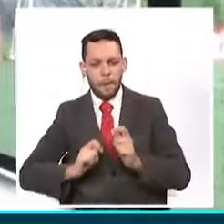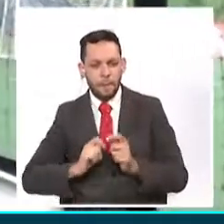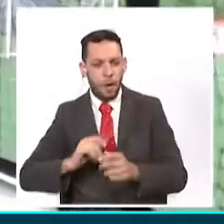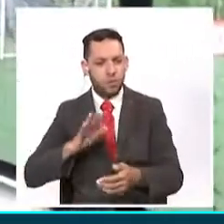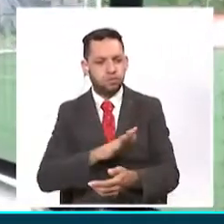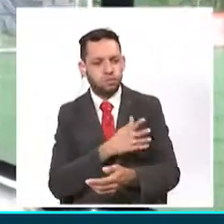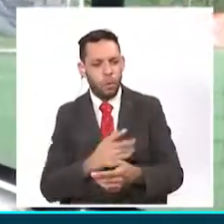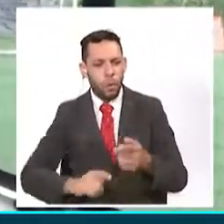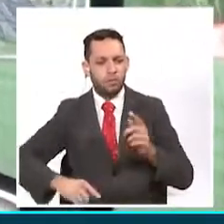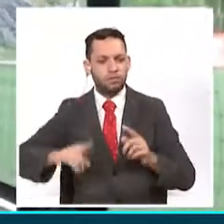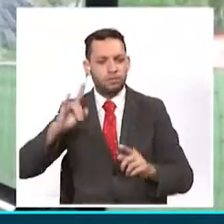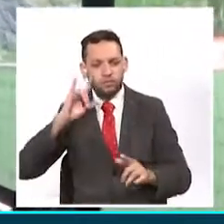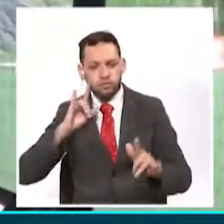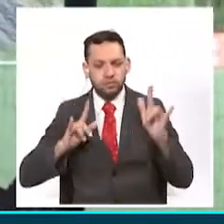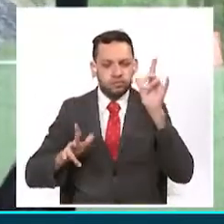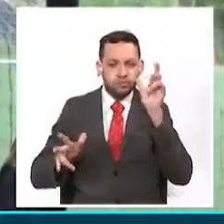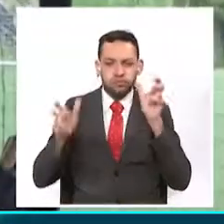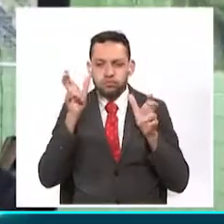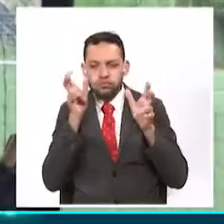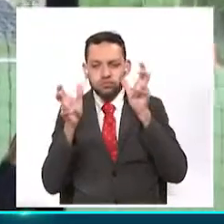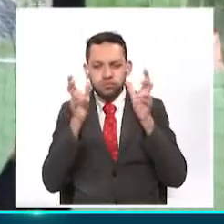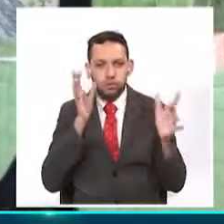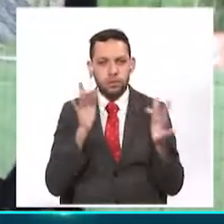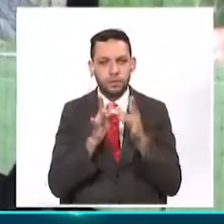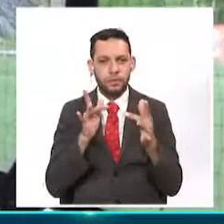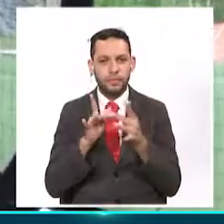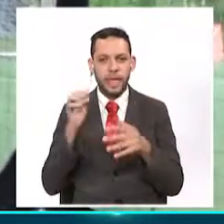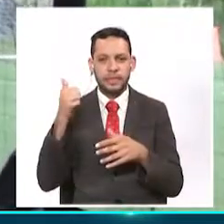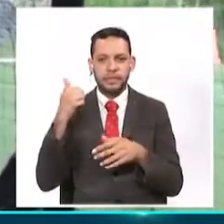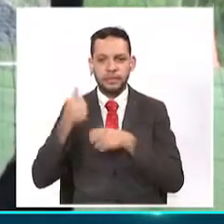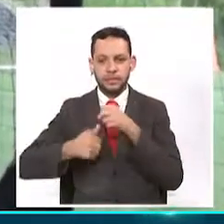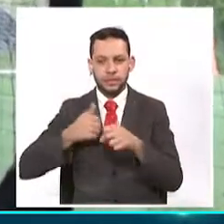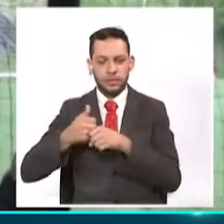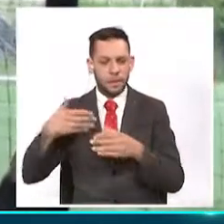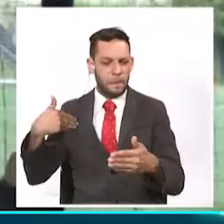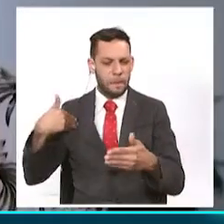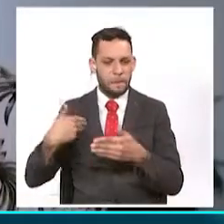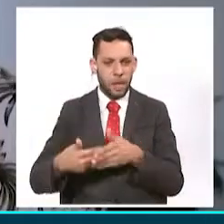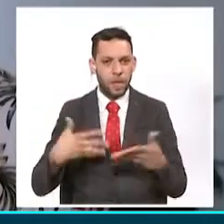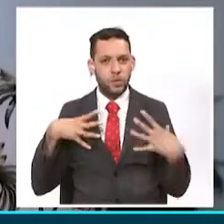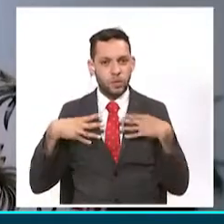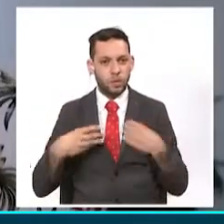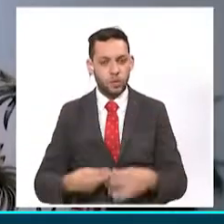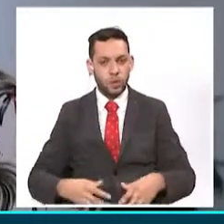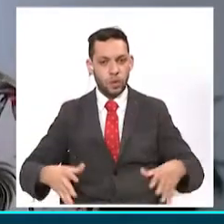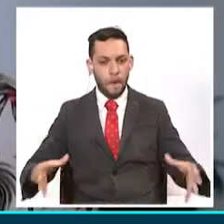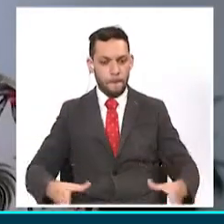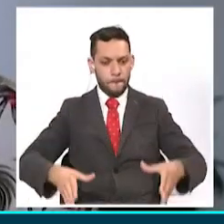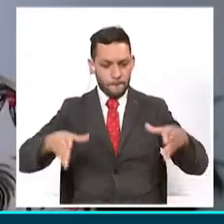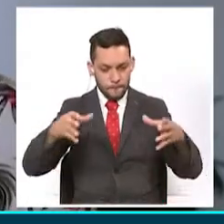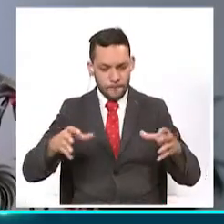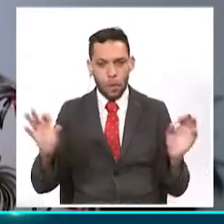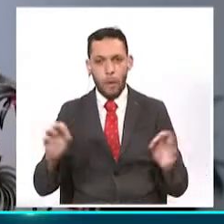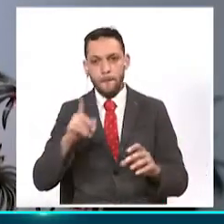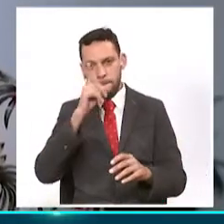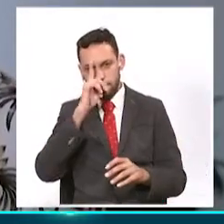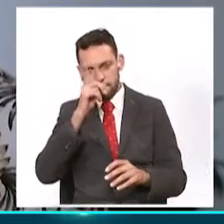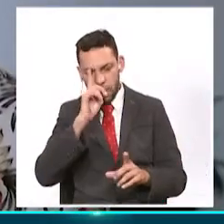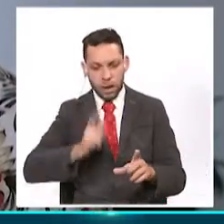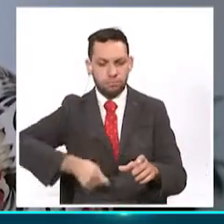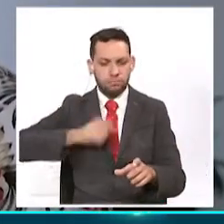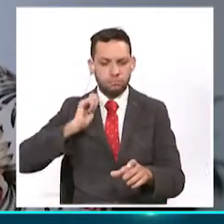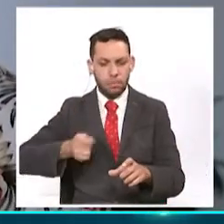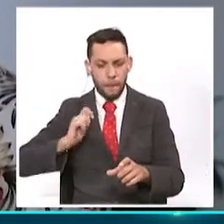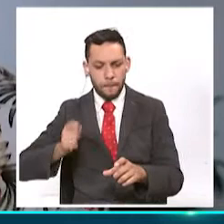Nace más o menos hace unos 10 años utilizando elementos reciclados como palos, canecas, ollas, tubos de PVC y mezclándola con